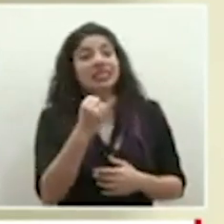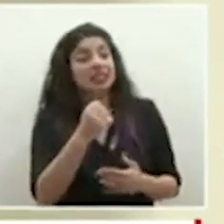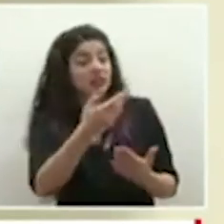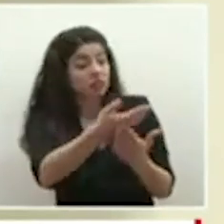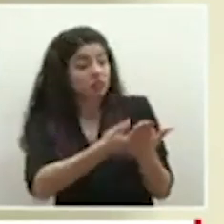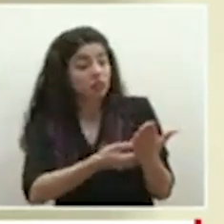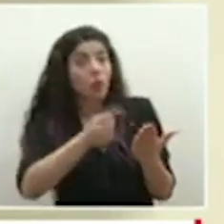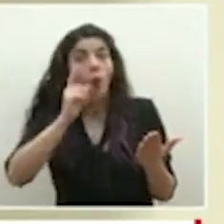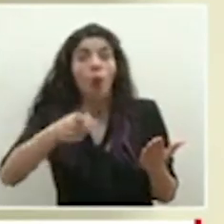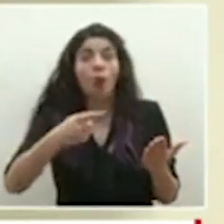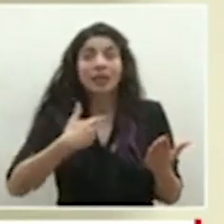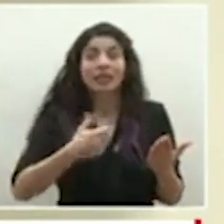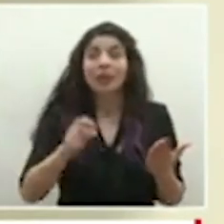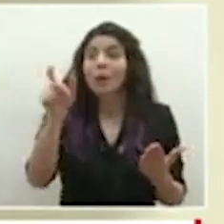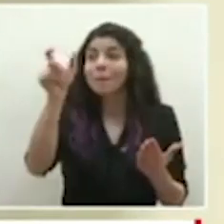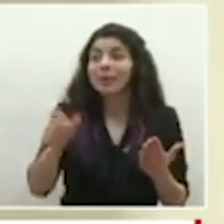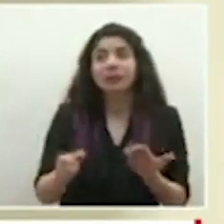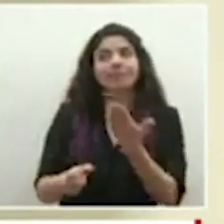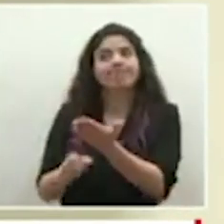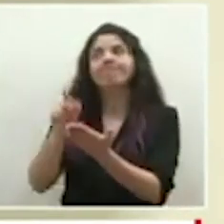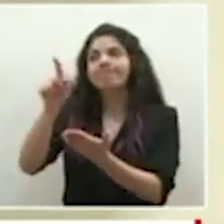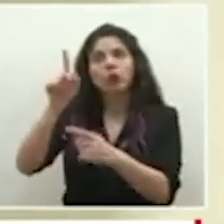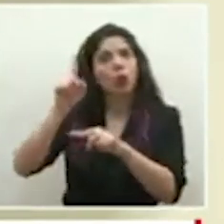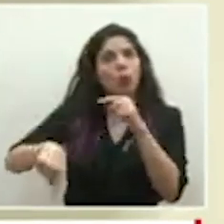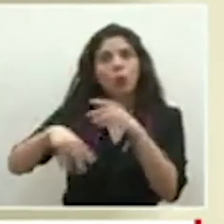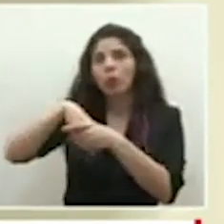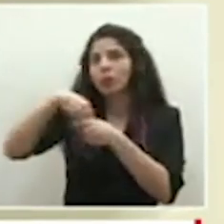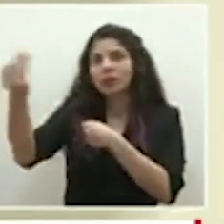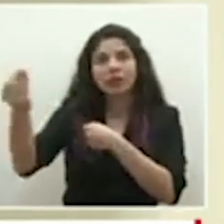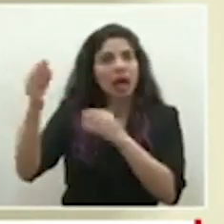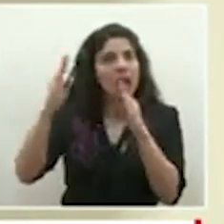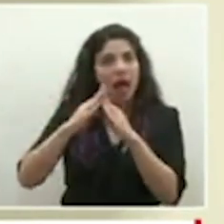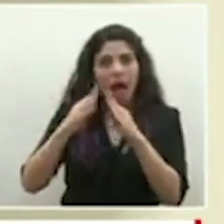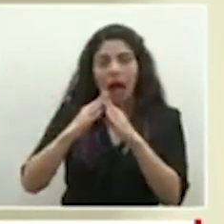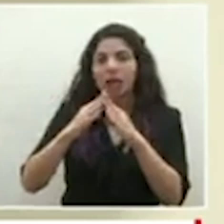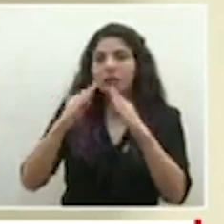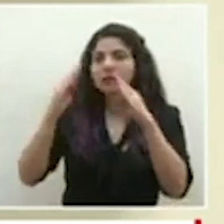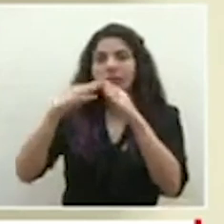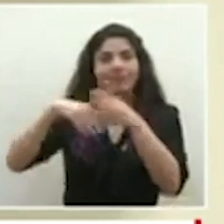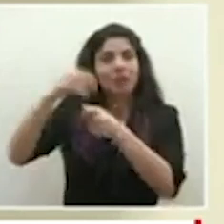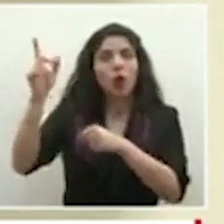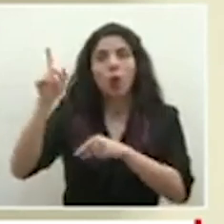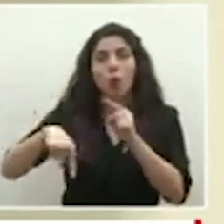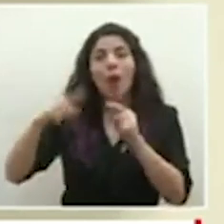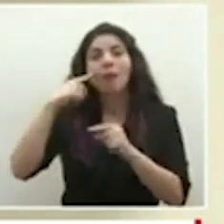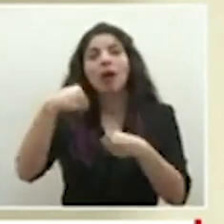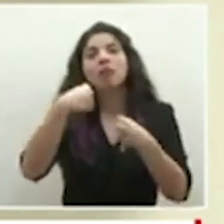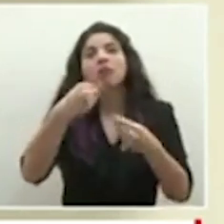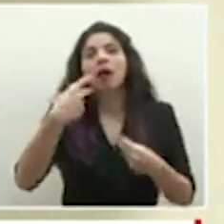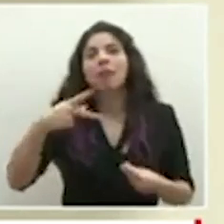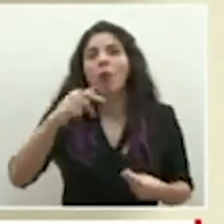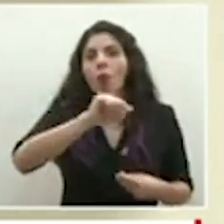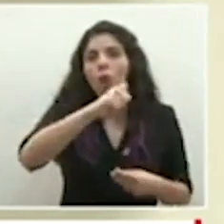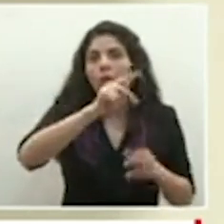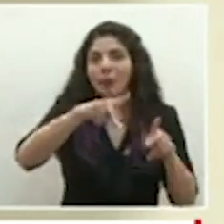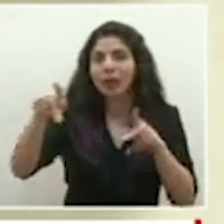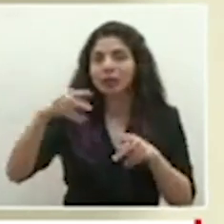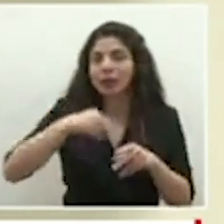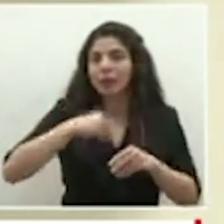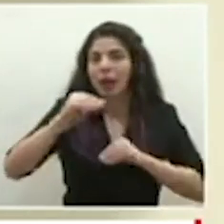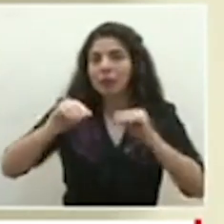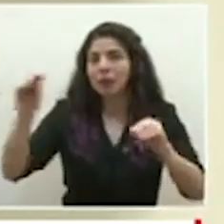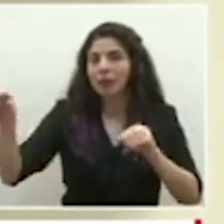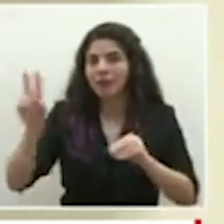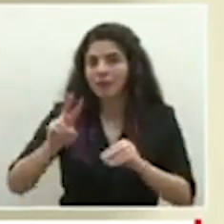sanitaria que le dice la persona no salga de su recinto de su domicilio para no exponer a otras personas a